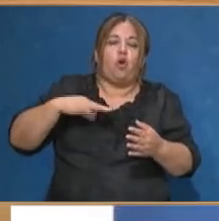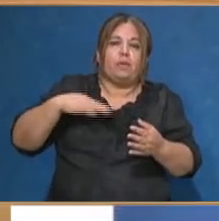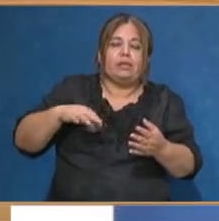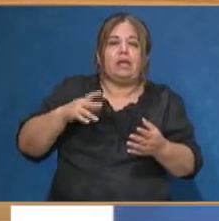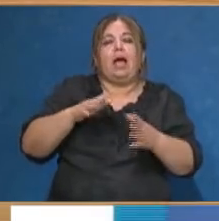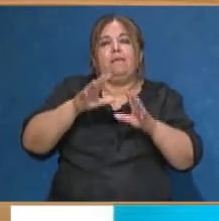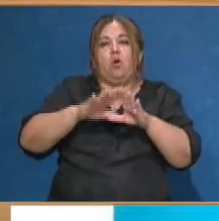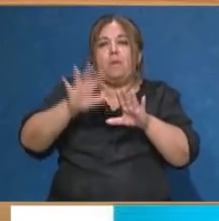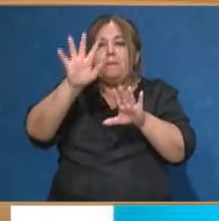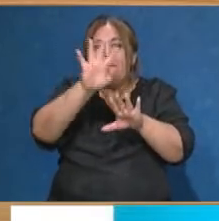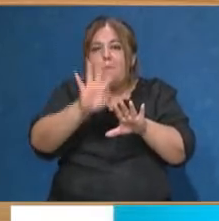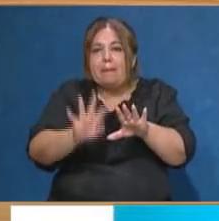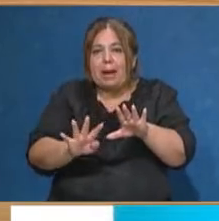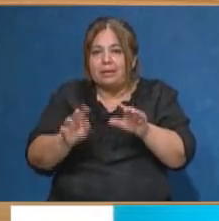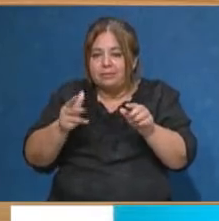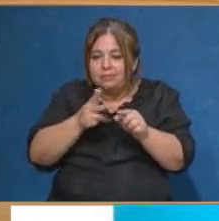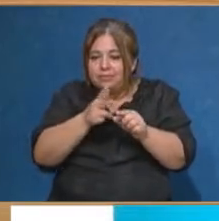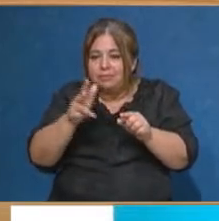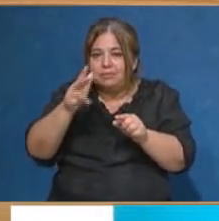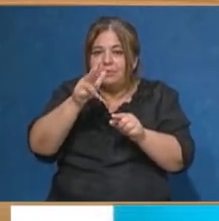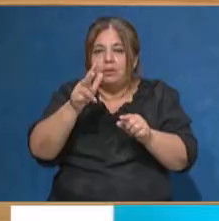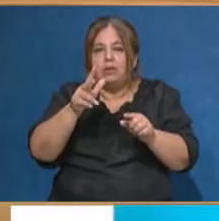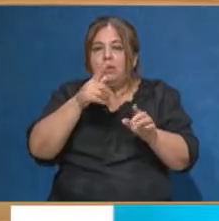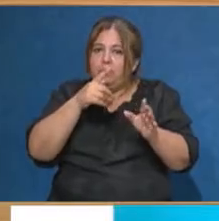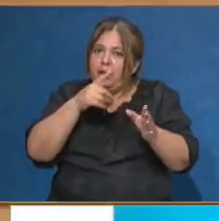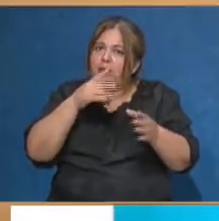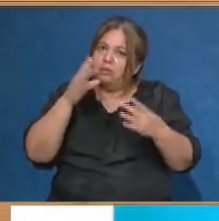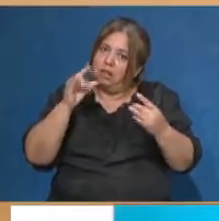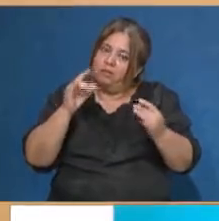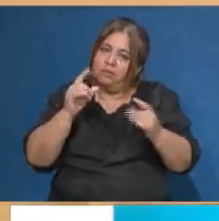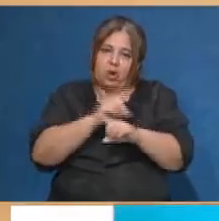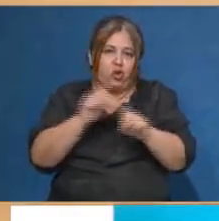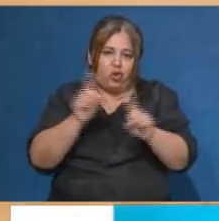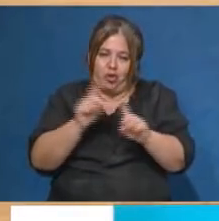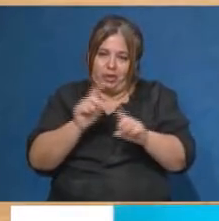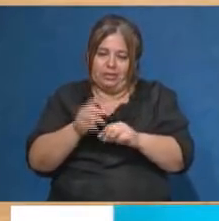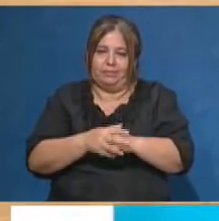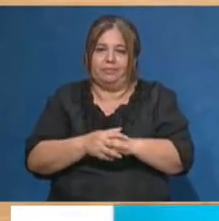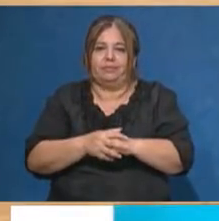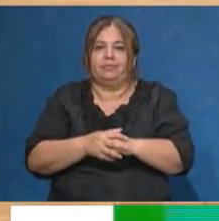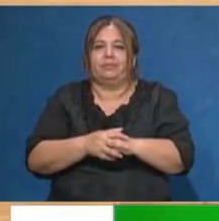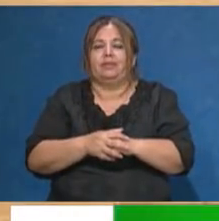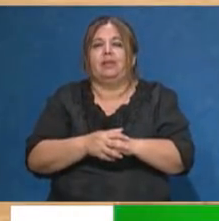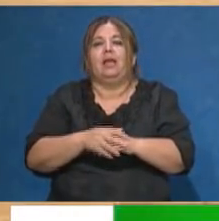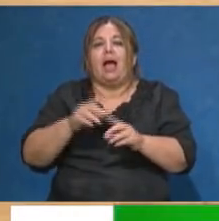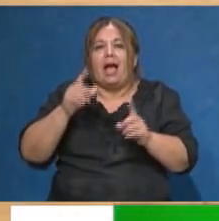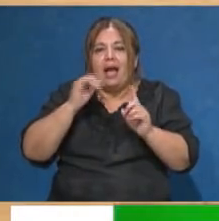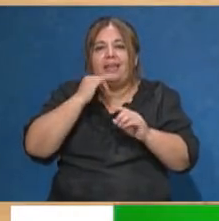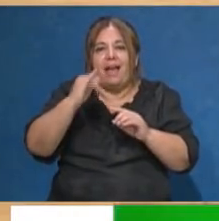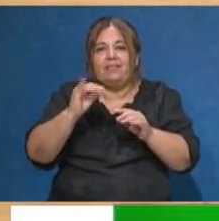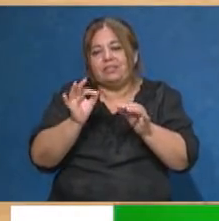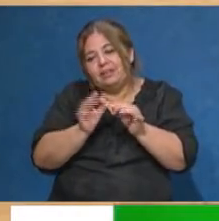trazado y luego el paso a paso, que parece algo complicado, pero no lo es. Todos los detalles del recorrido.